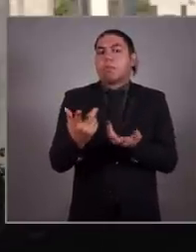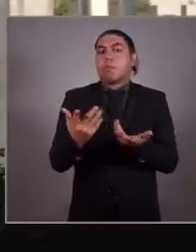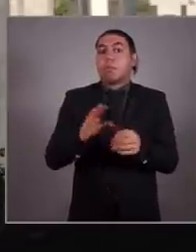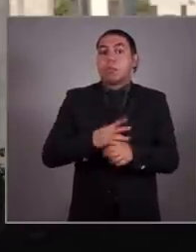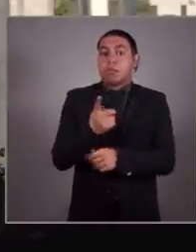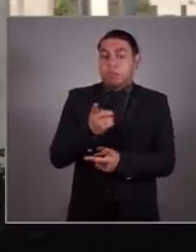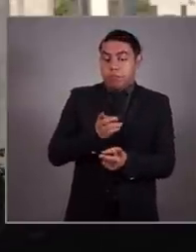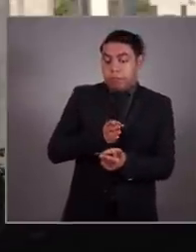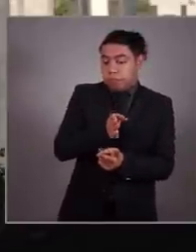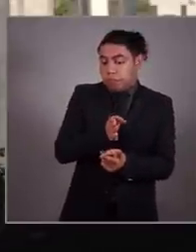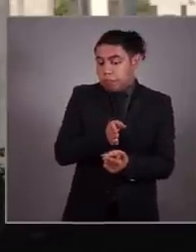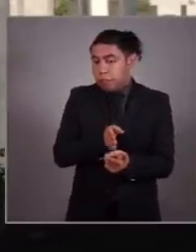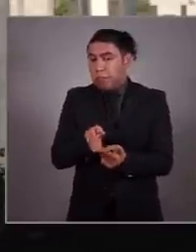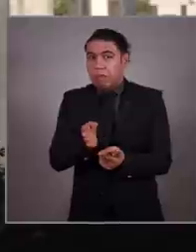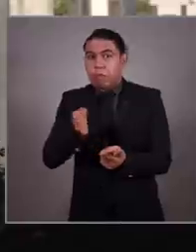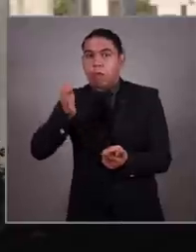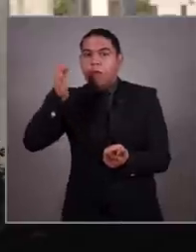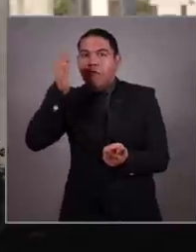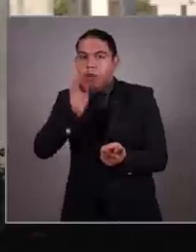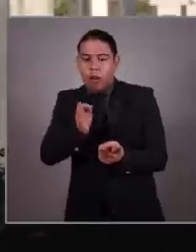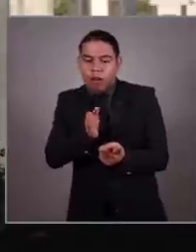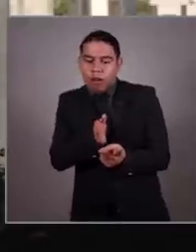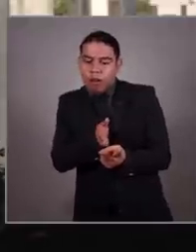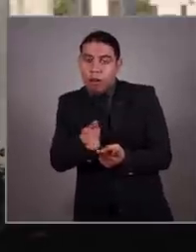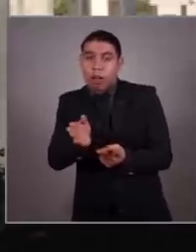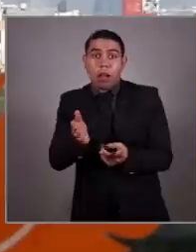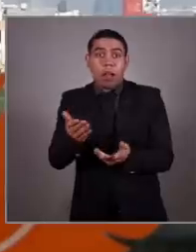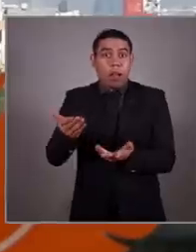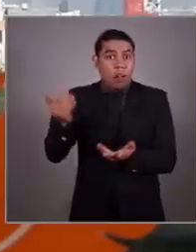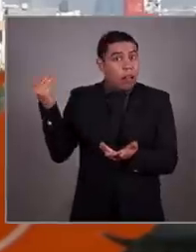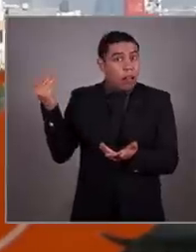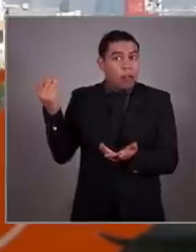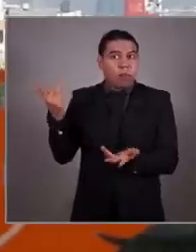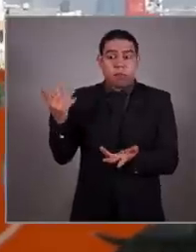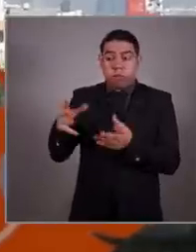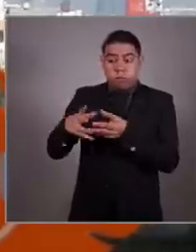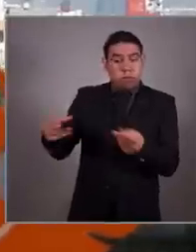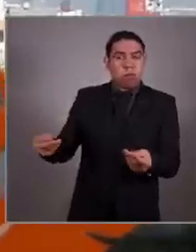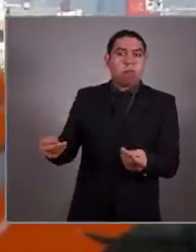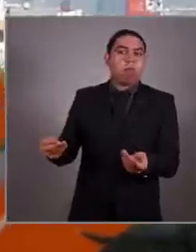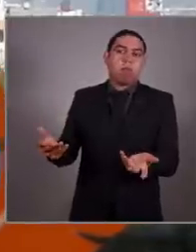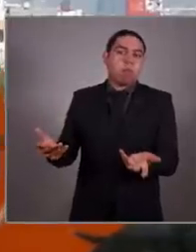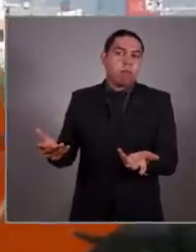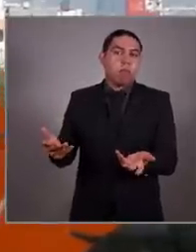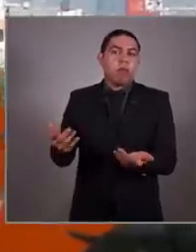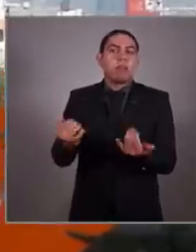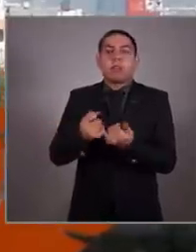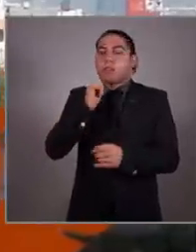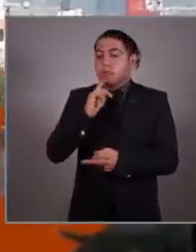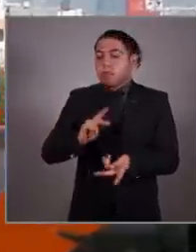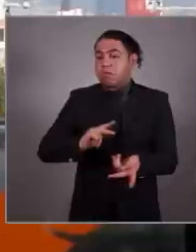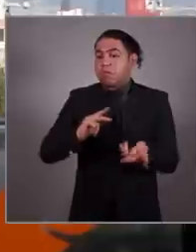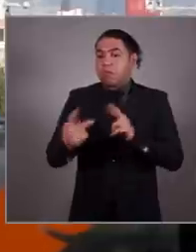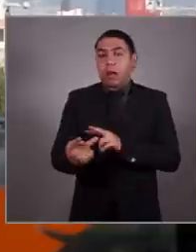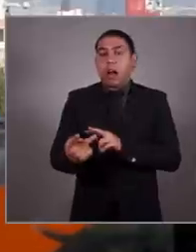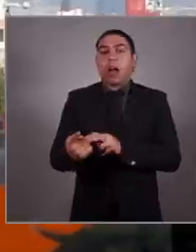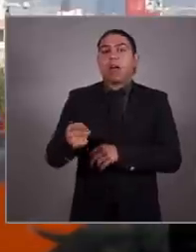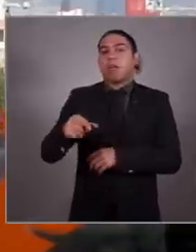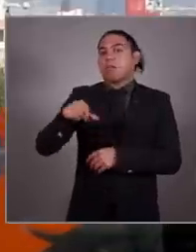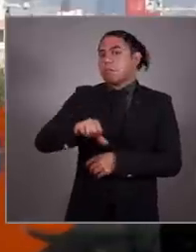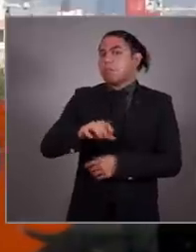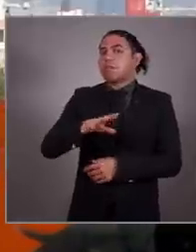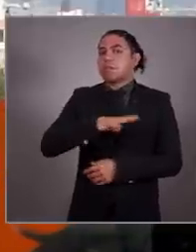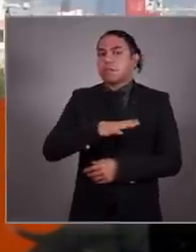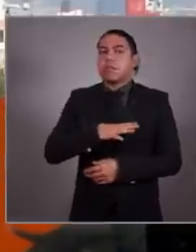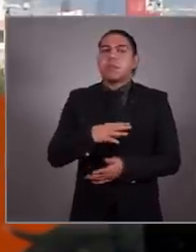Porque la disyuntiva, la falsa disyuntiva de entonces, no se ha esfumado. Por el contrario, ha estado aquí